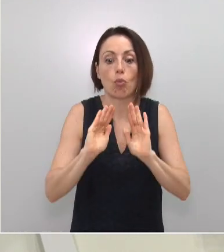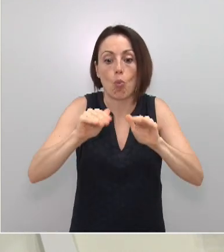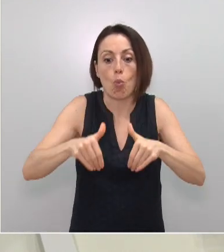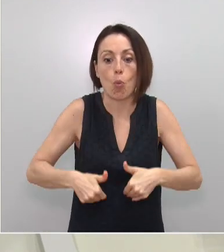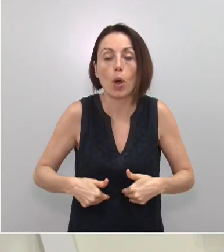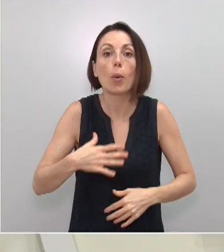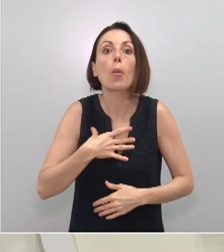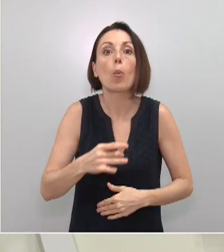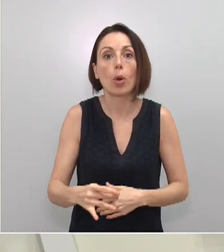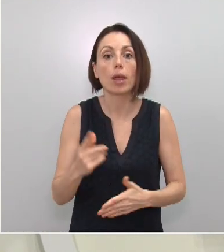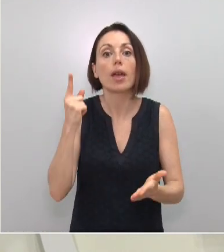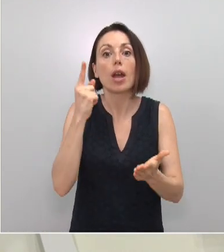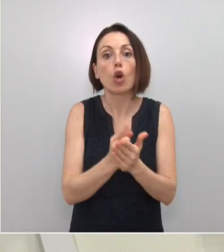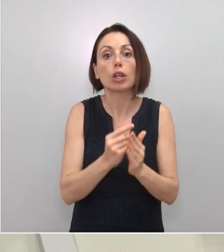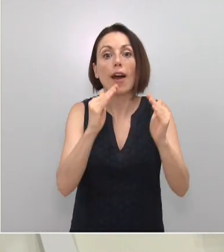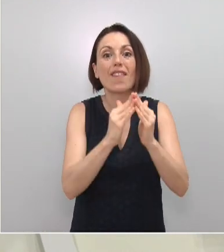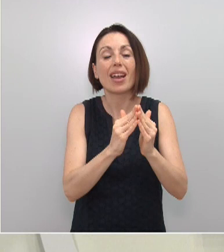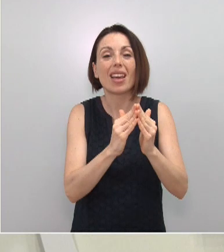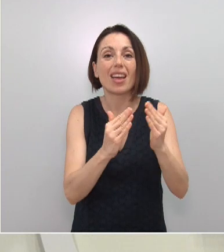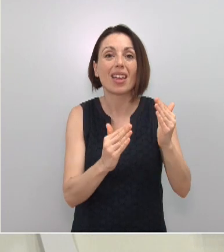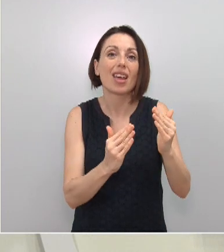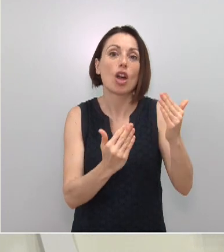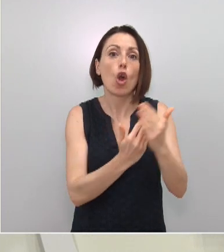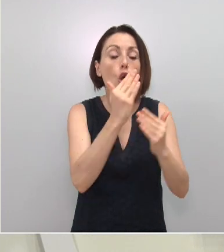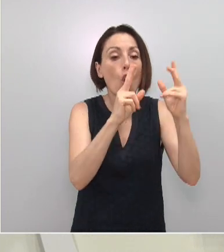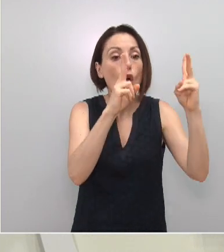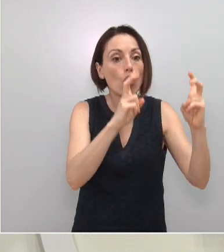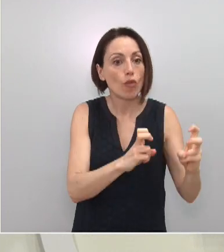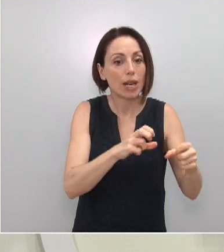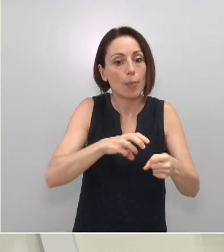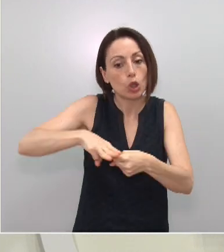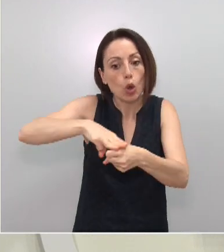posibilidad del confinamiento de aquellos municipios en los que sea preciso.